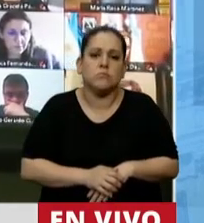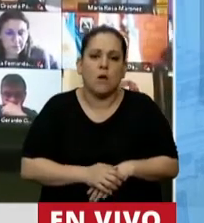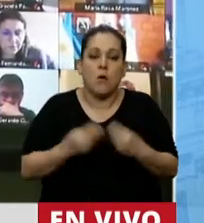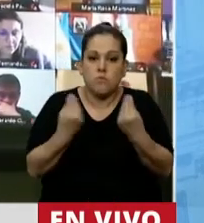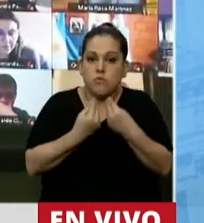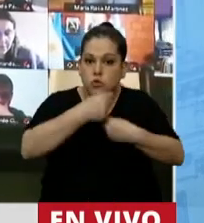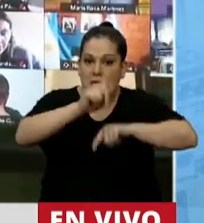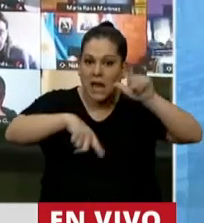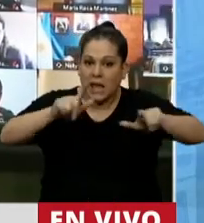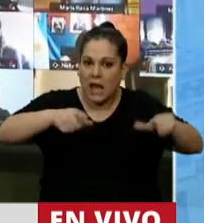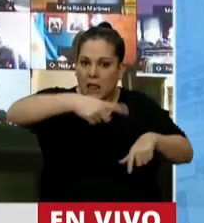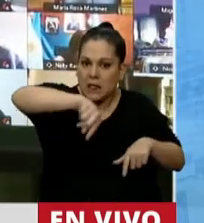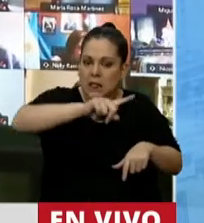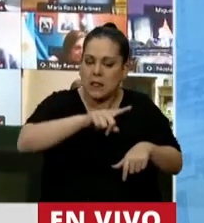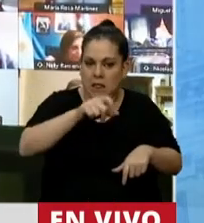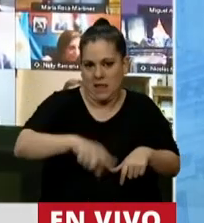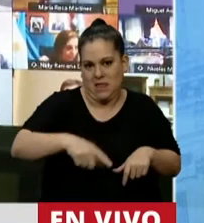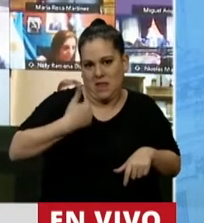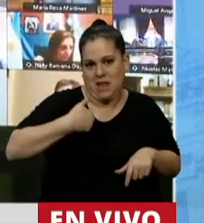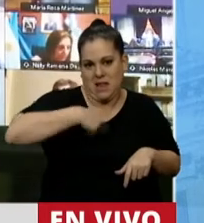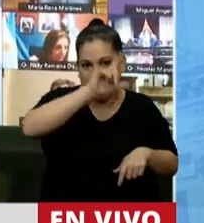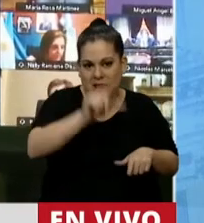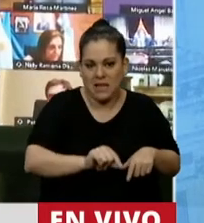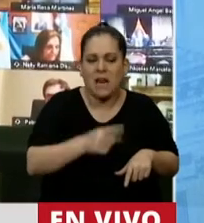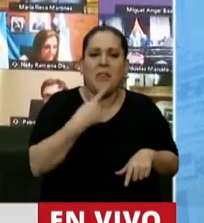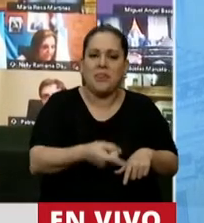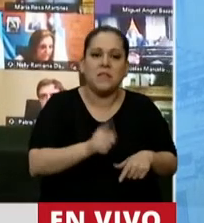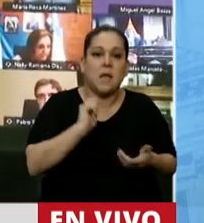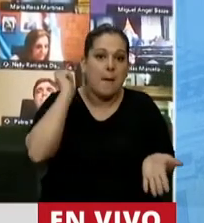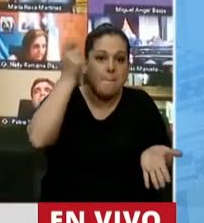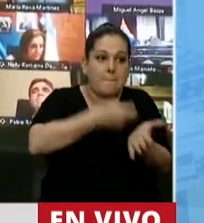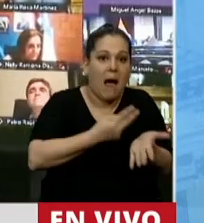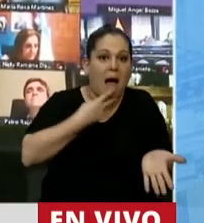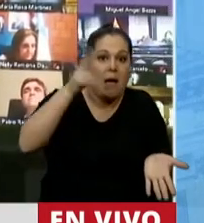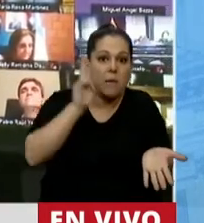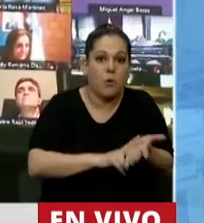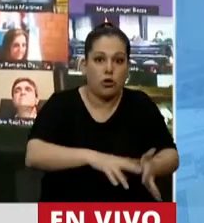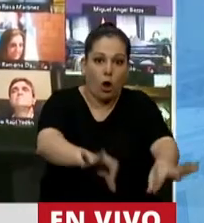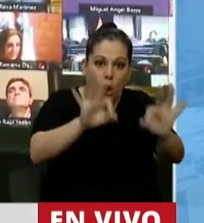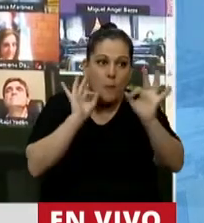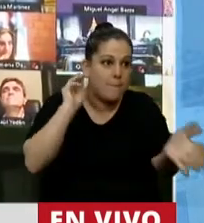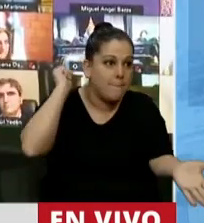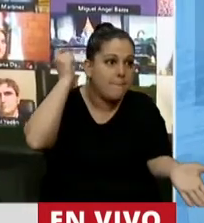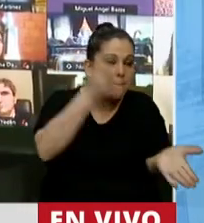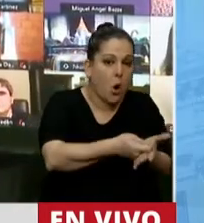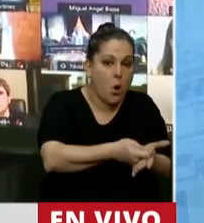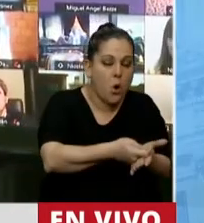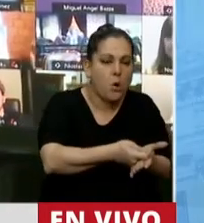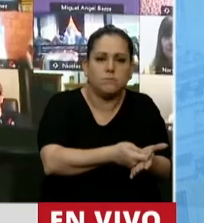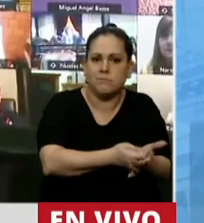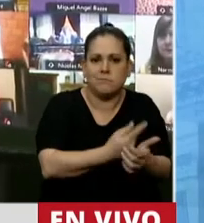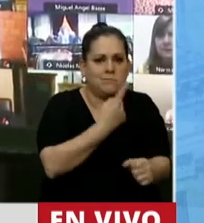Mucha gente en nuestro país dice que si paga todo lo que tiene que pagar no llega a tener abierto